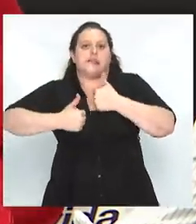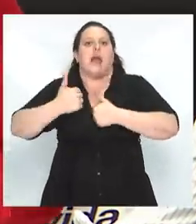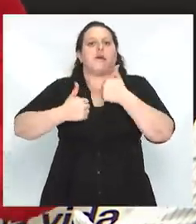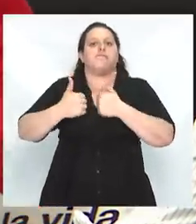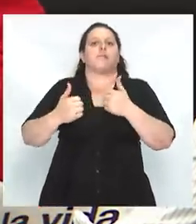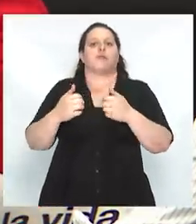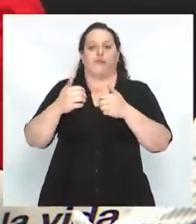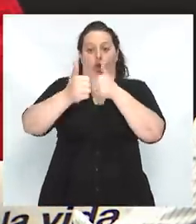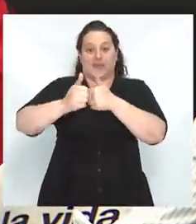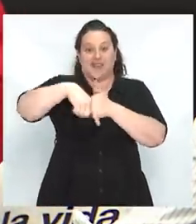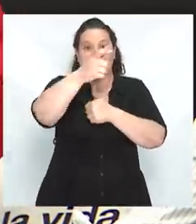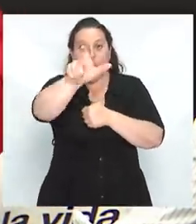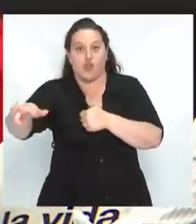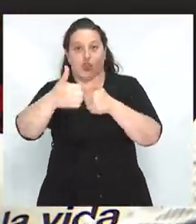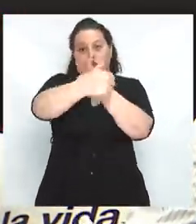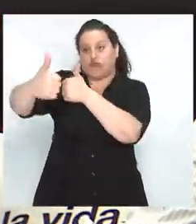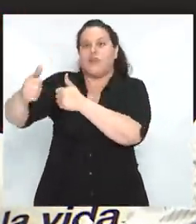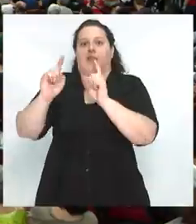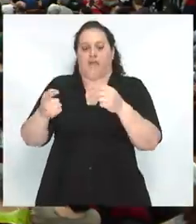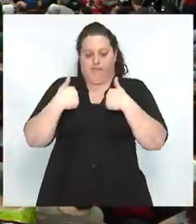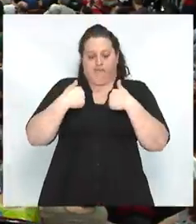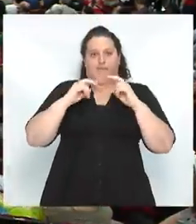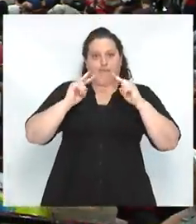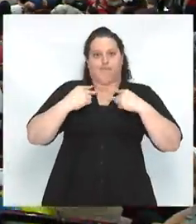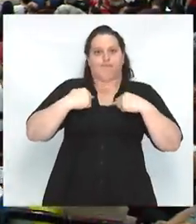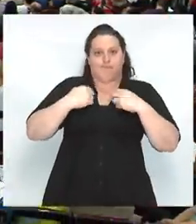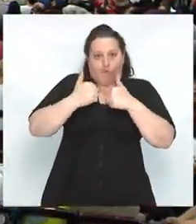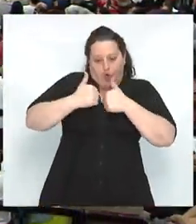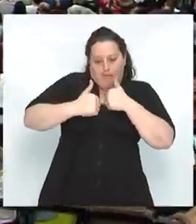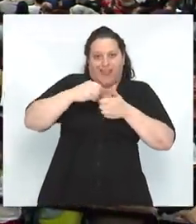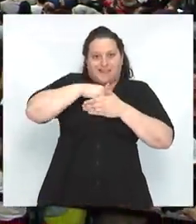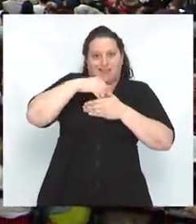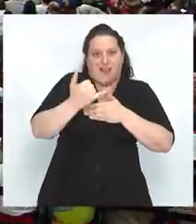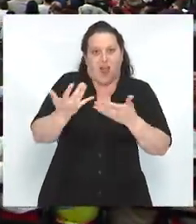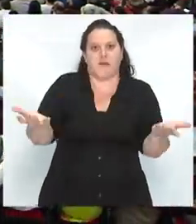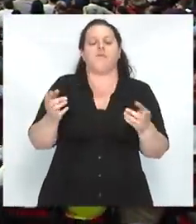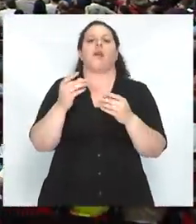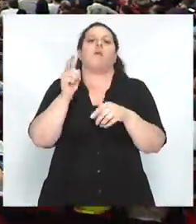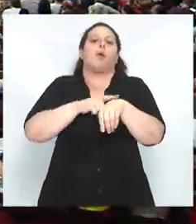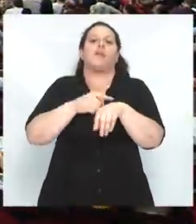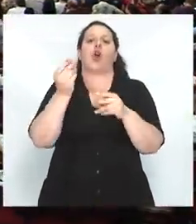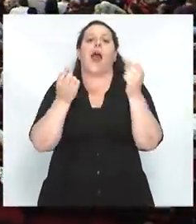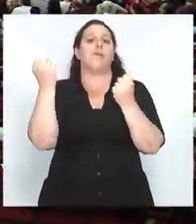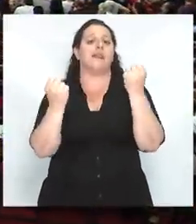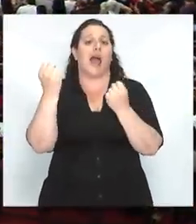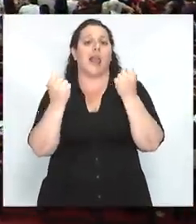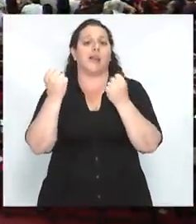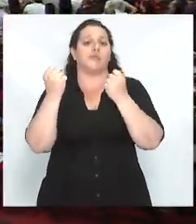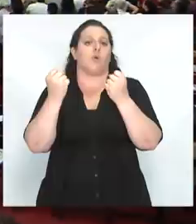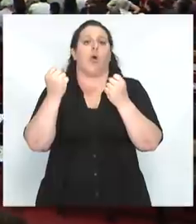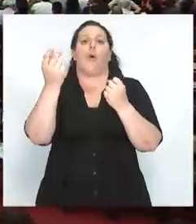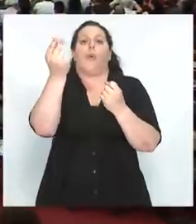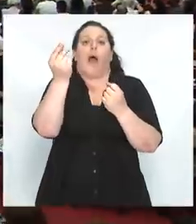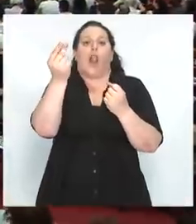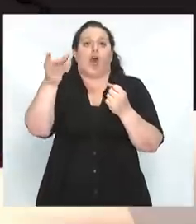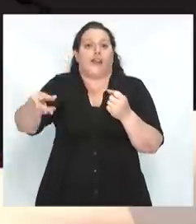mismos. Y os decía que cuando el neoliberalismo nos captura nuestros valores nos han derrotado. En el momento en que